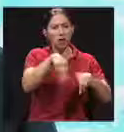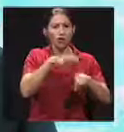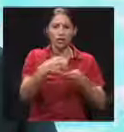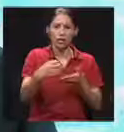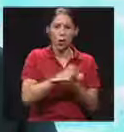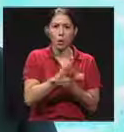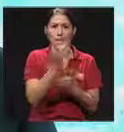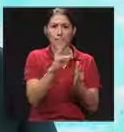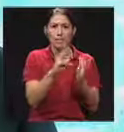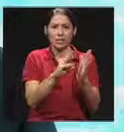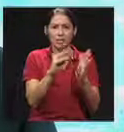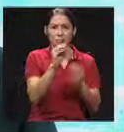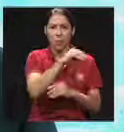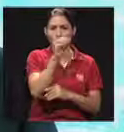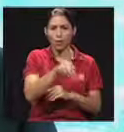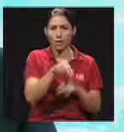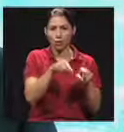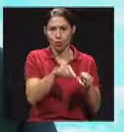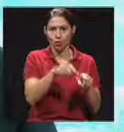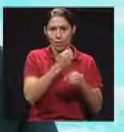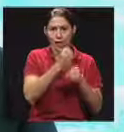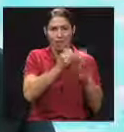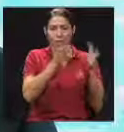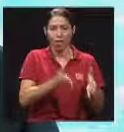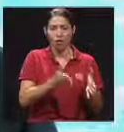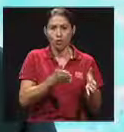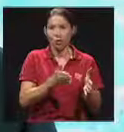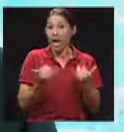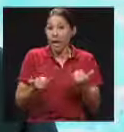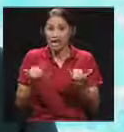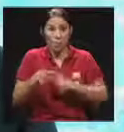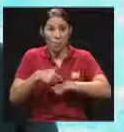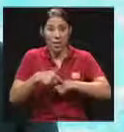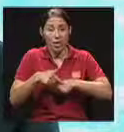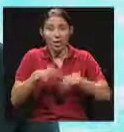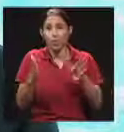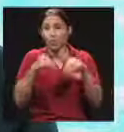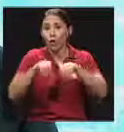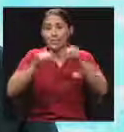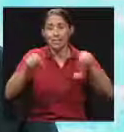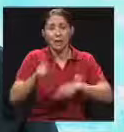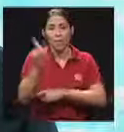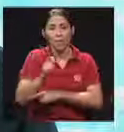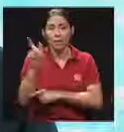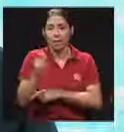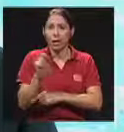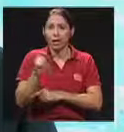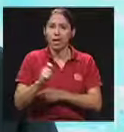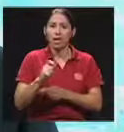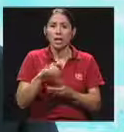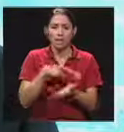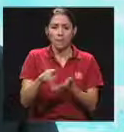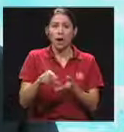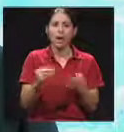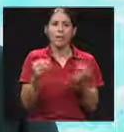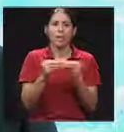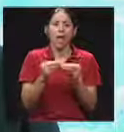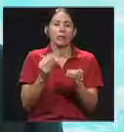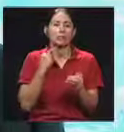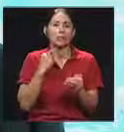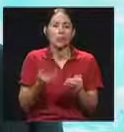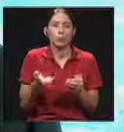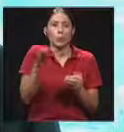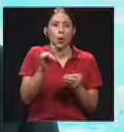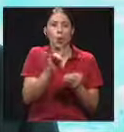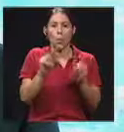cobra 16% en contribución del trabajador. no existe ningún régimen en el país en donde se cotice tanto como en el magisterio y entonces